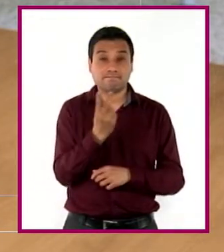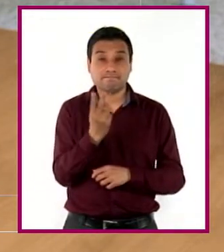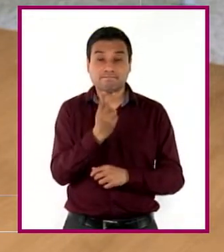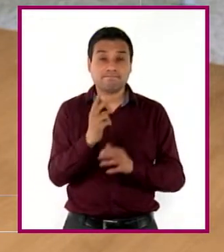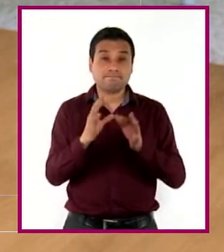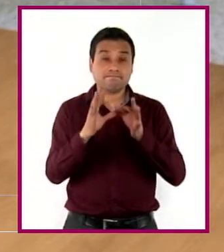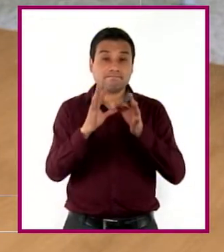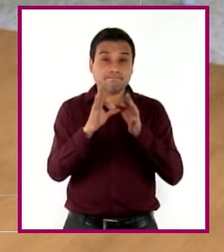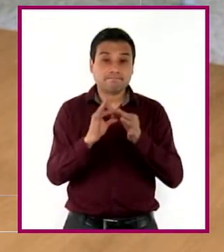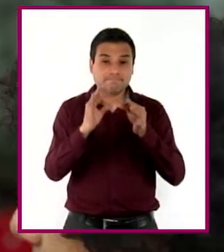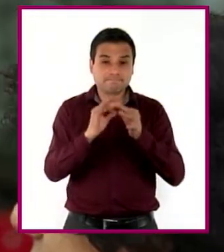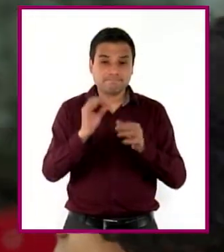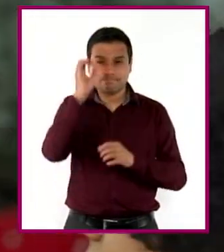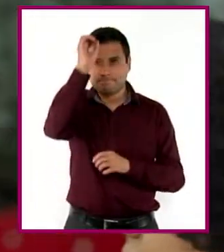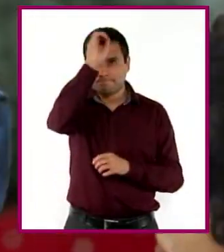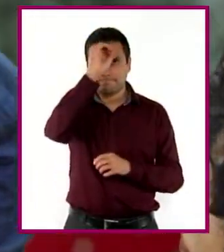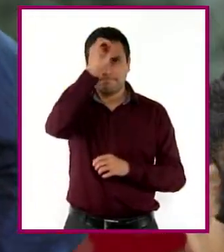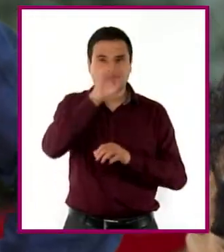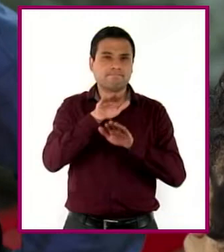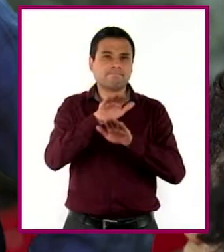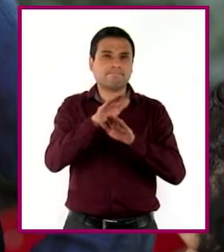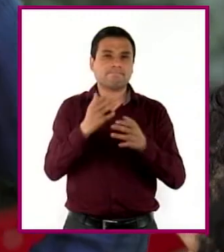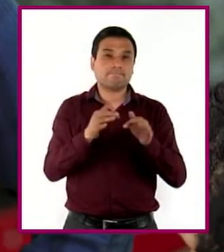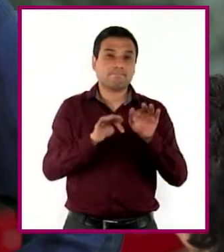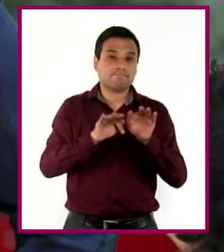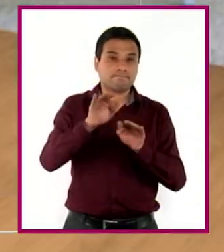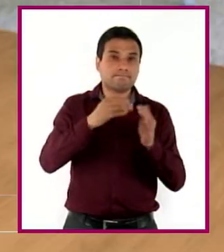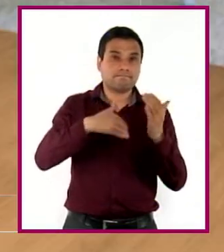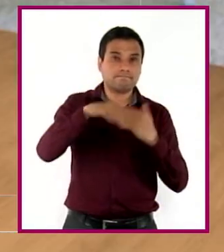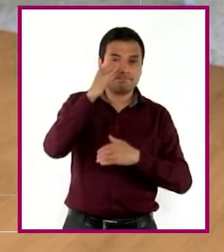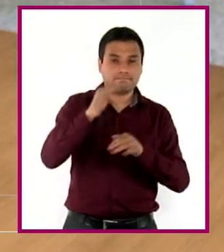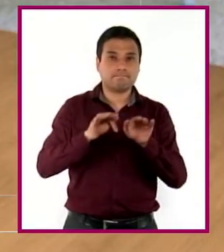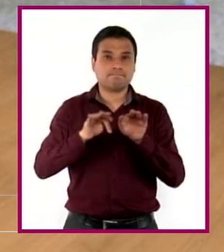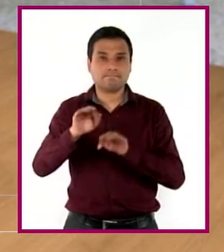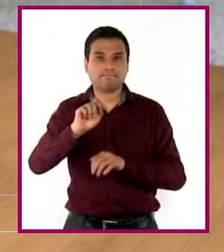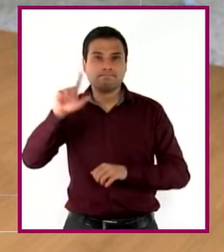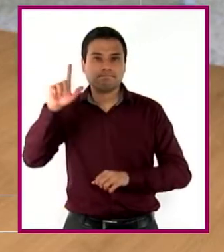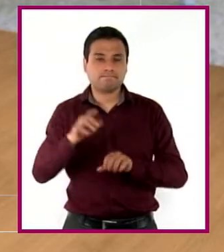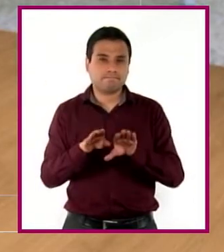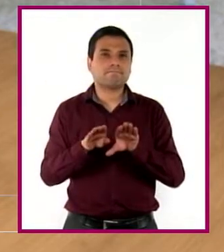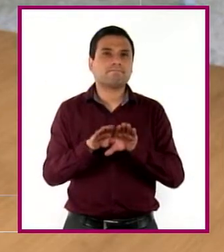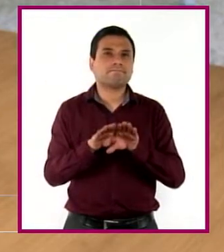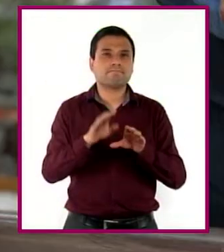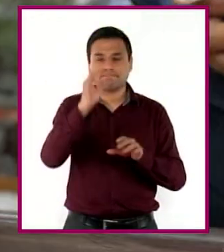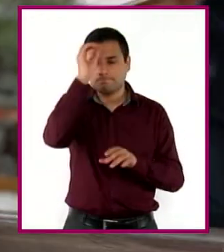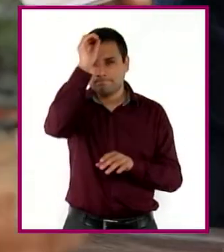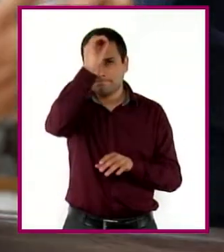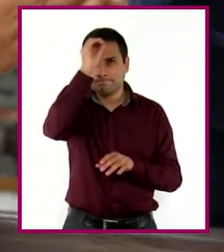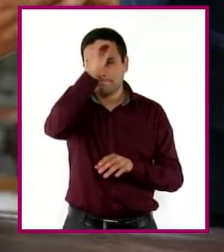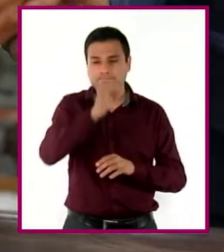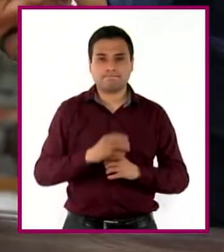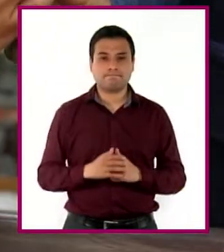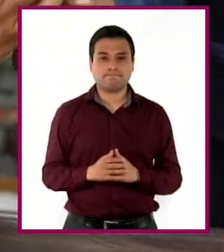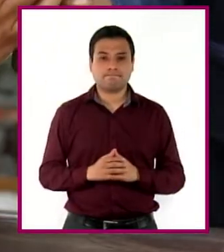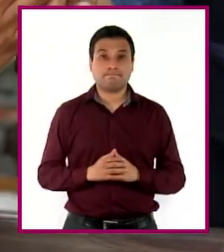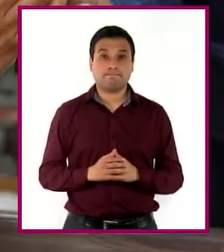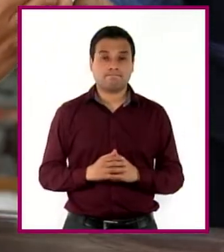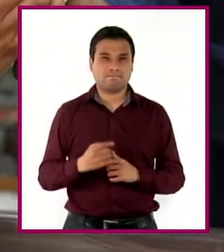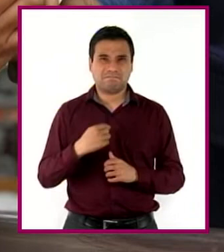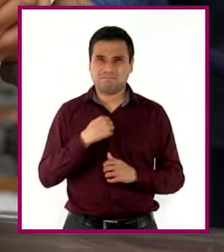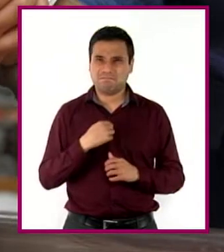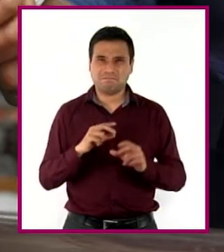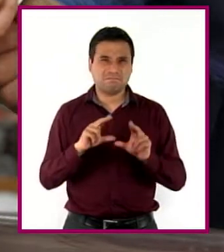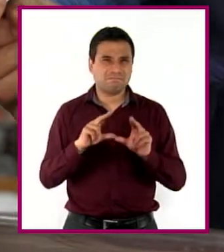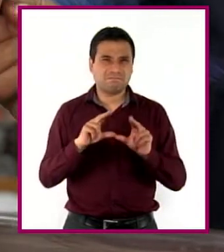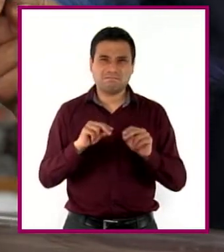esta ocasión, ¿qué piensan sobre la relación entre el éxito laboral y el desempeño profesional? Yo no entiendo muy